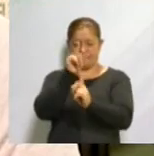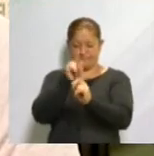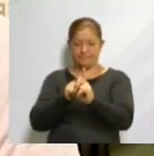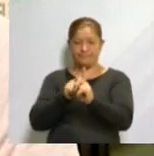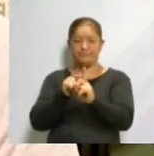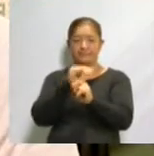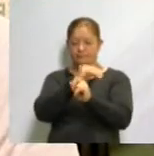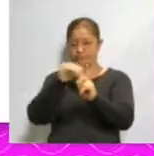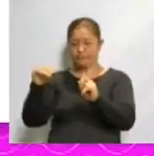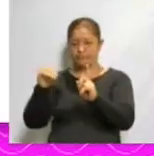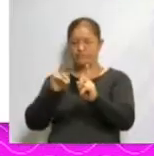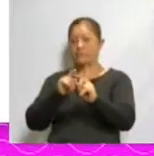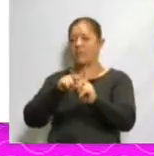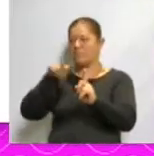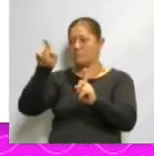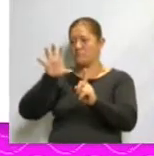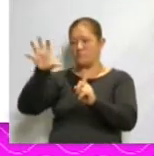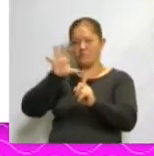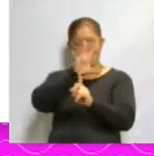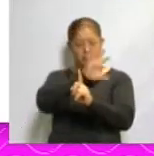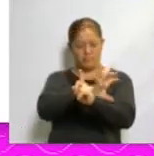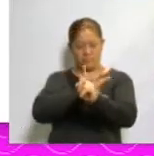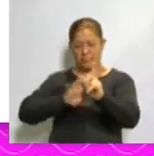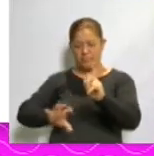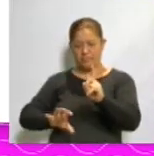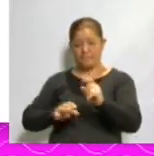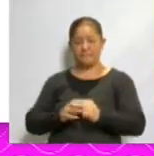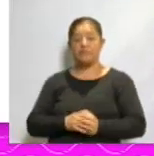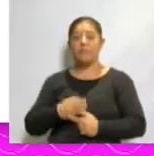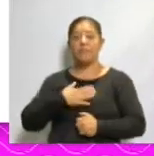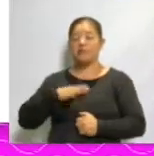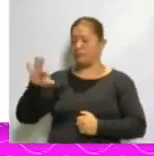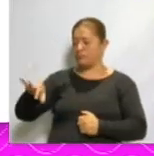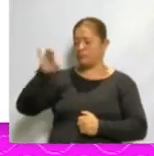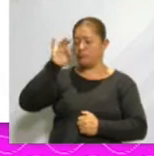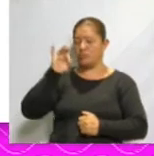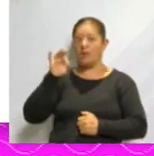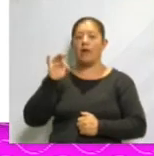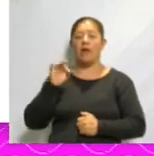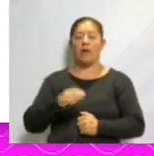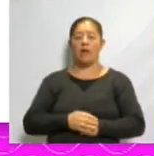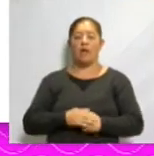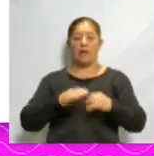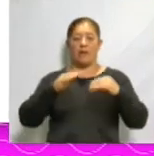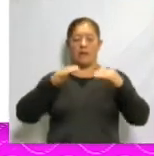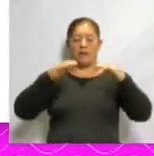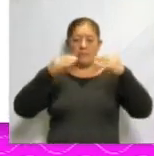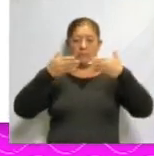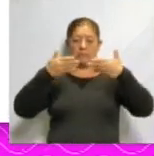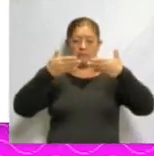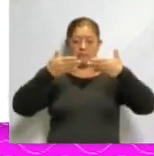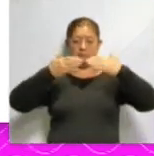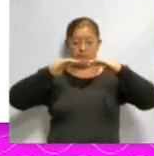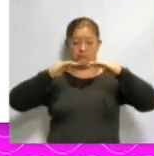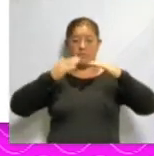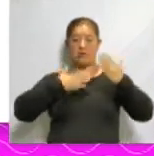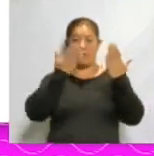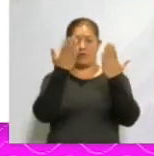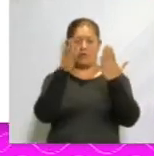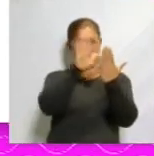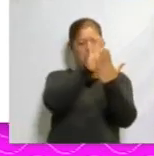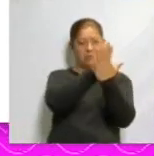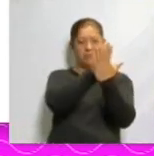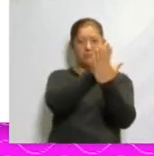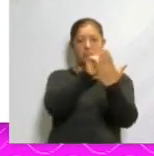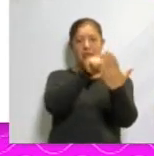eje o plano. En otras palabras, si nosotros tomamos el papel picado de manera horizontal y lo dividimos a la mitad, podremos